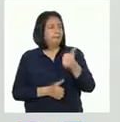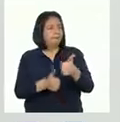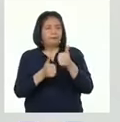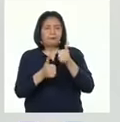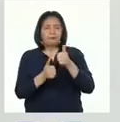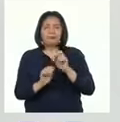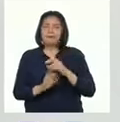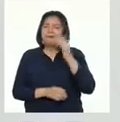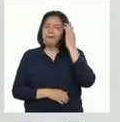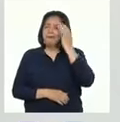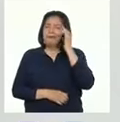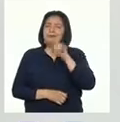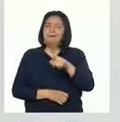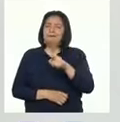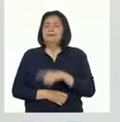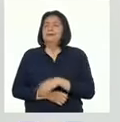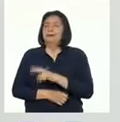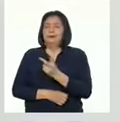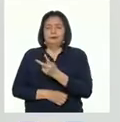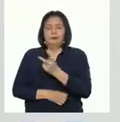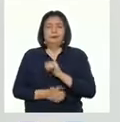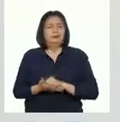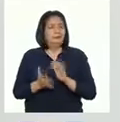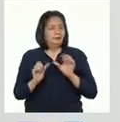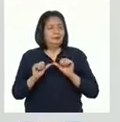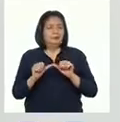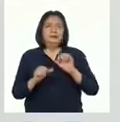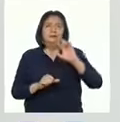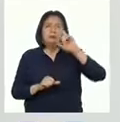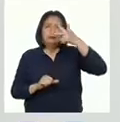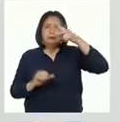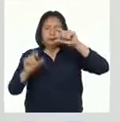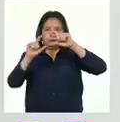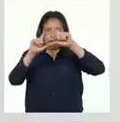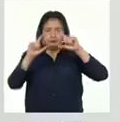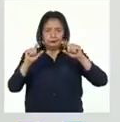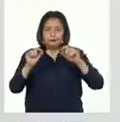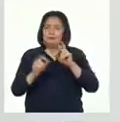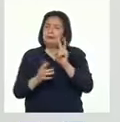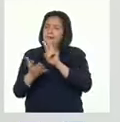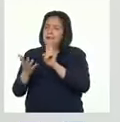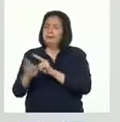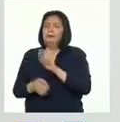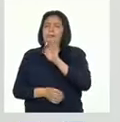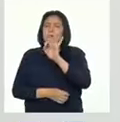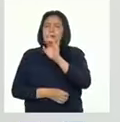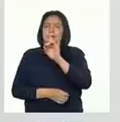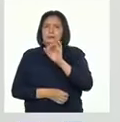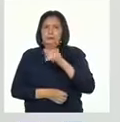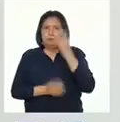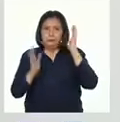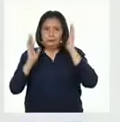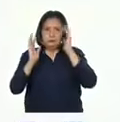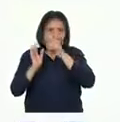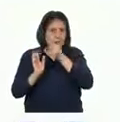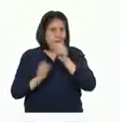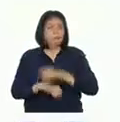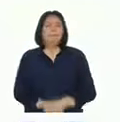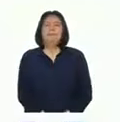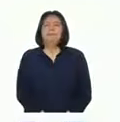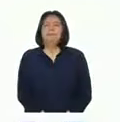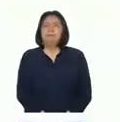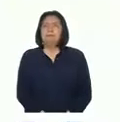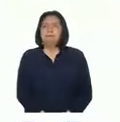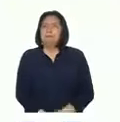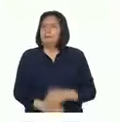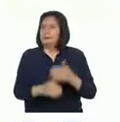Fantásticas reflexiones, Patti y Uriel. Continuamos con el tercer párrafo que será leído por Fernando. Atentas y atentos todos en casa.